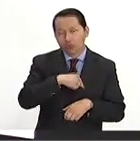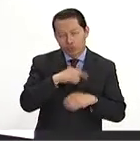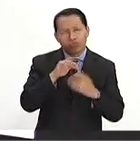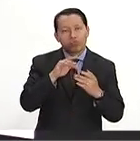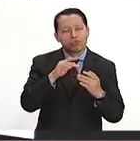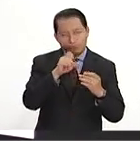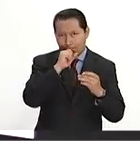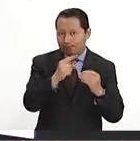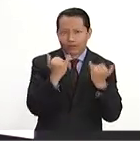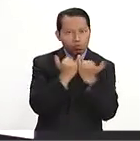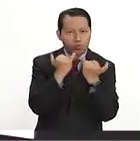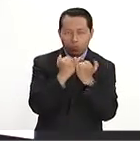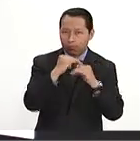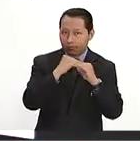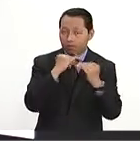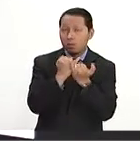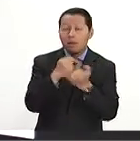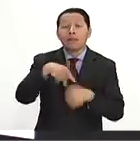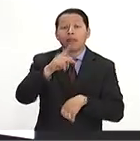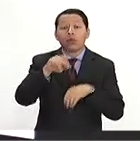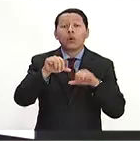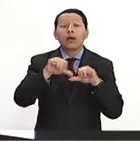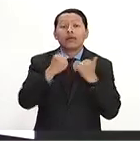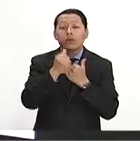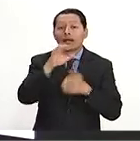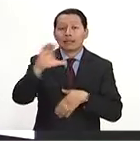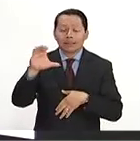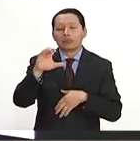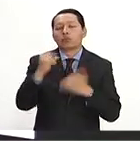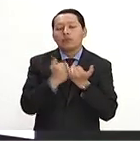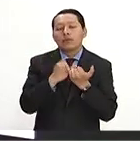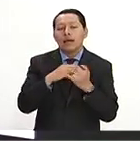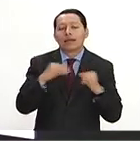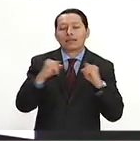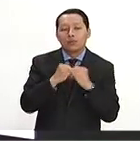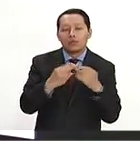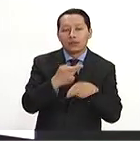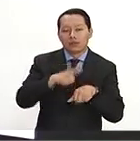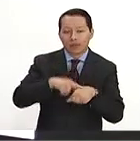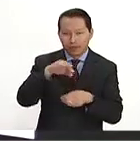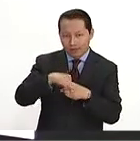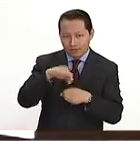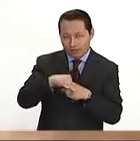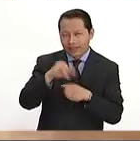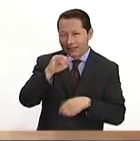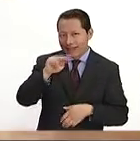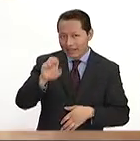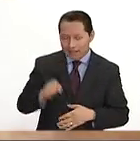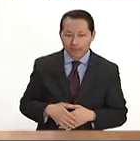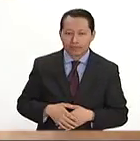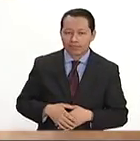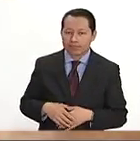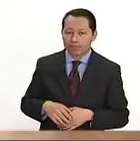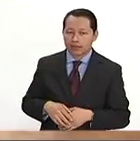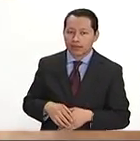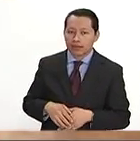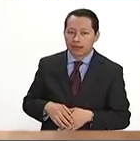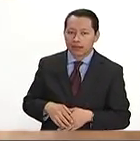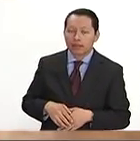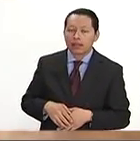común, pero somos una asociación civil y también trabajamos muy de la mano con el Instituto Nacional Electoral. Claro, Rita, tú vienes de